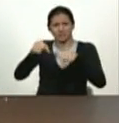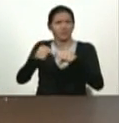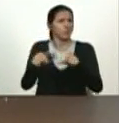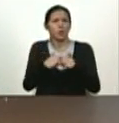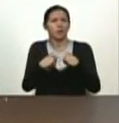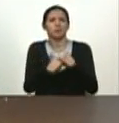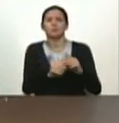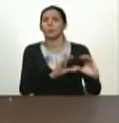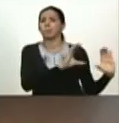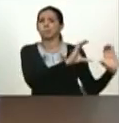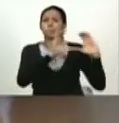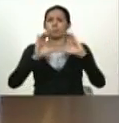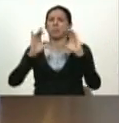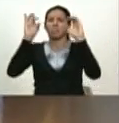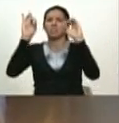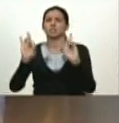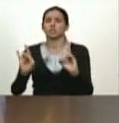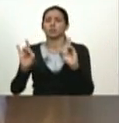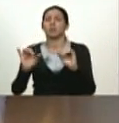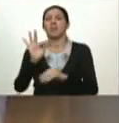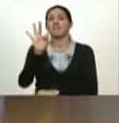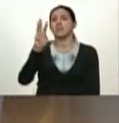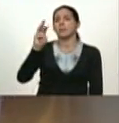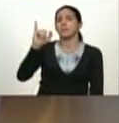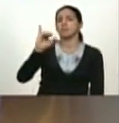esto es una sentencia lo que estoy diciendo es así